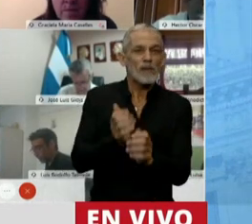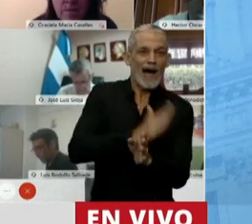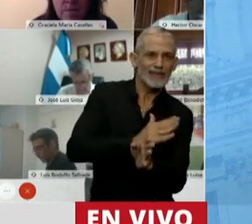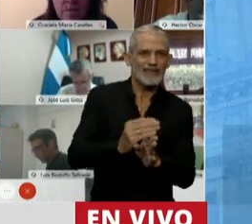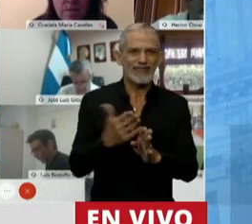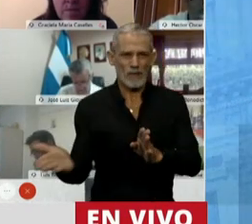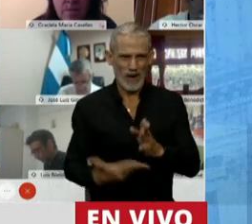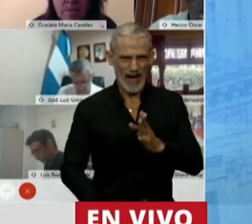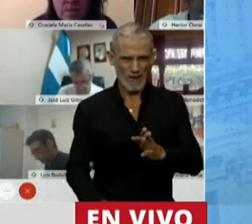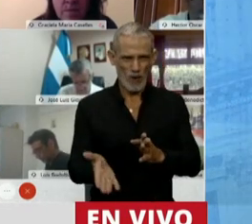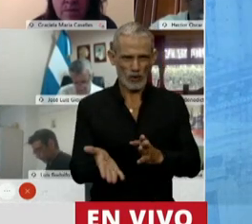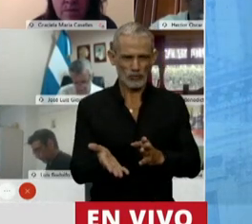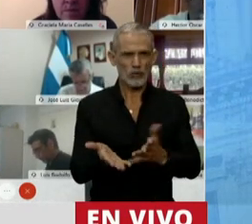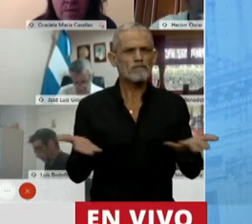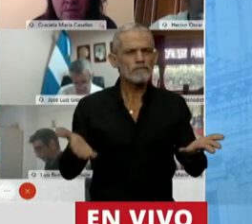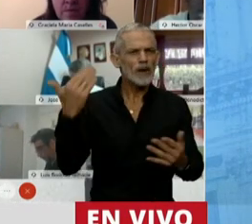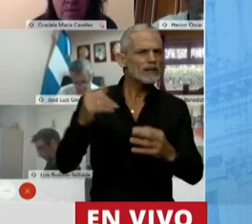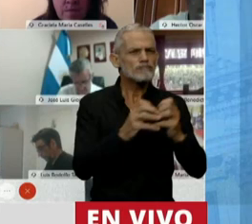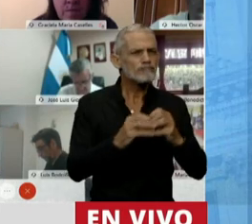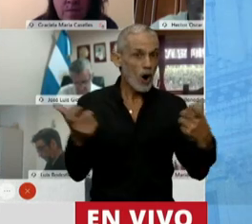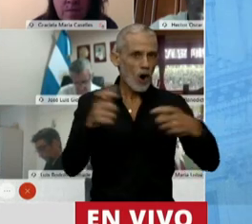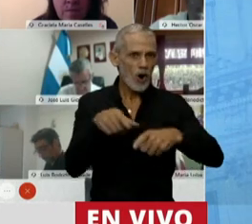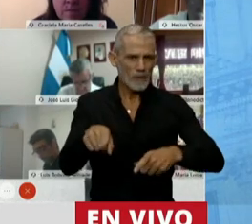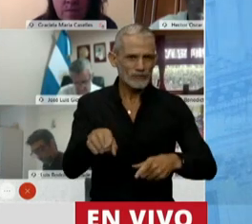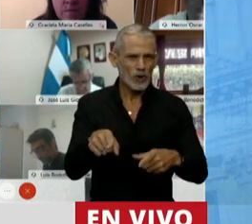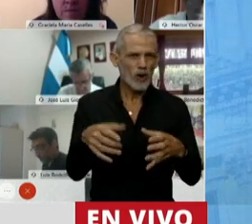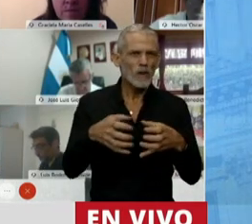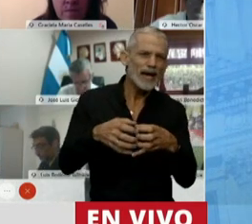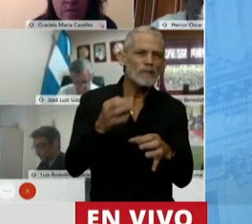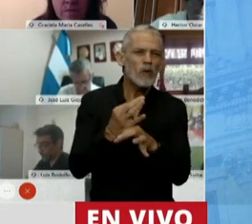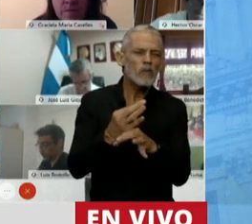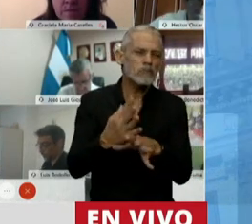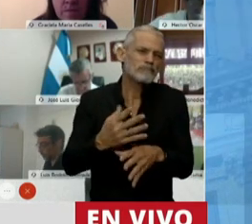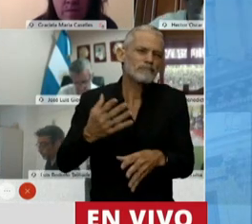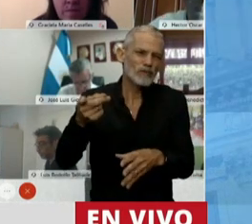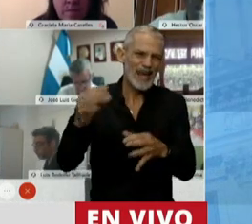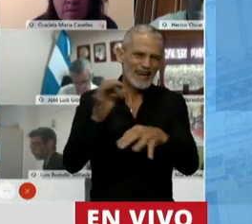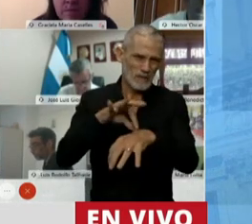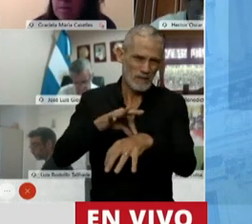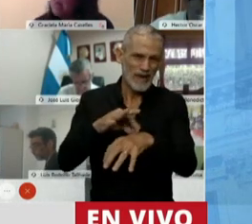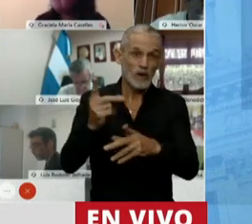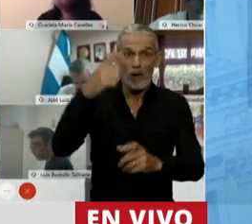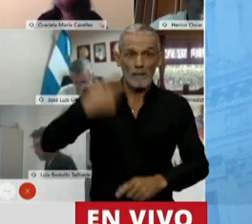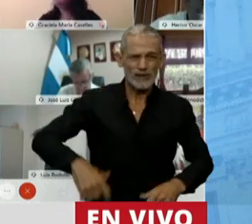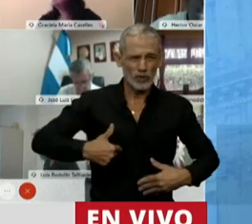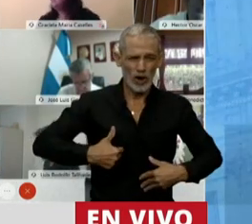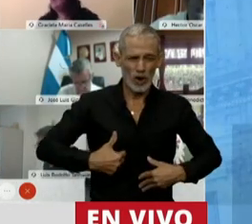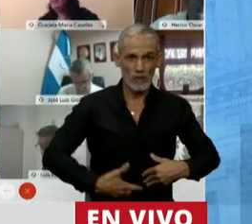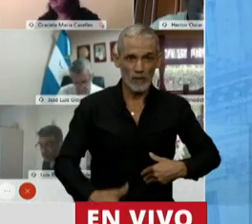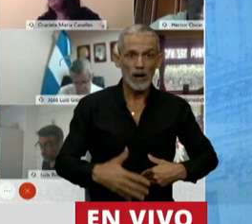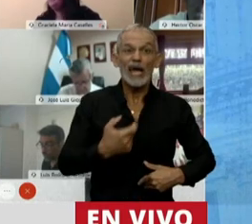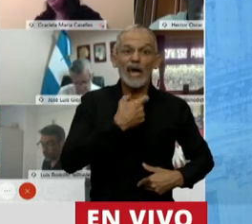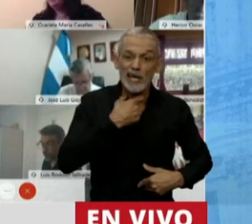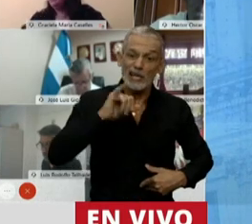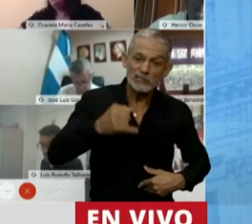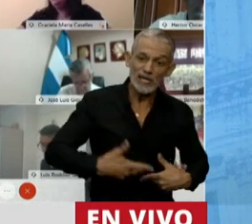El otro día salía en el debate la pregunta que hacen los equipos sanitarios a las personas con capacidad de gestar, si quieren continuar